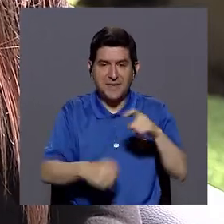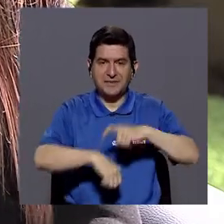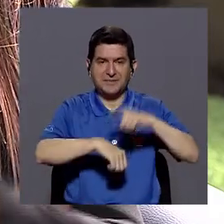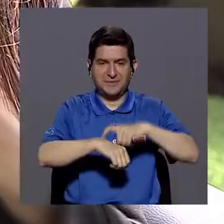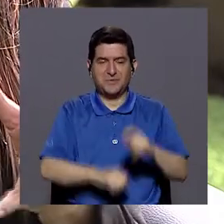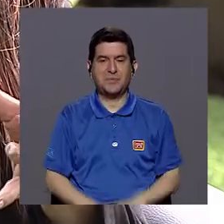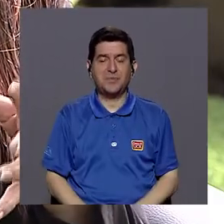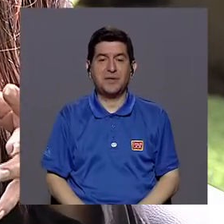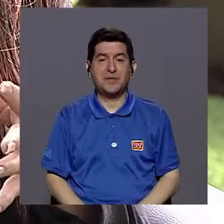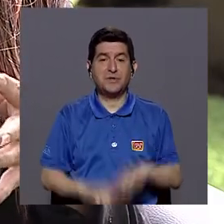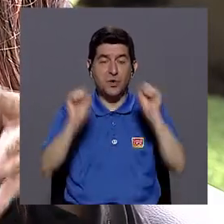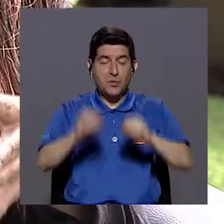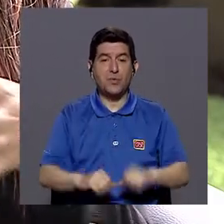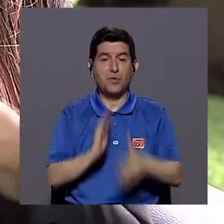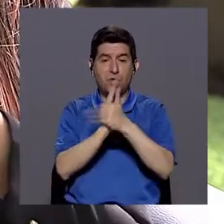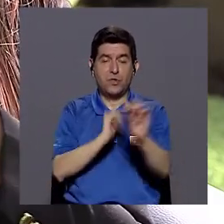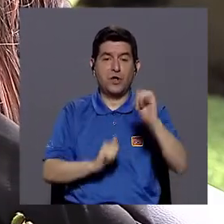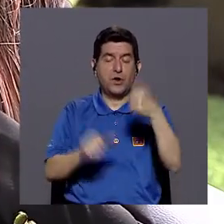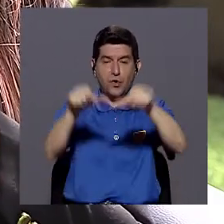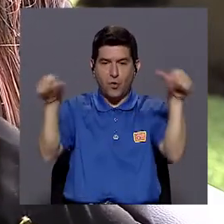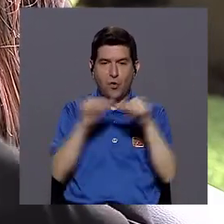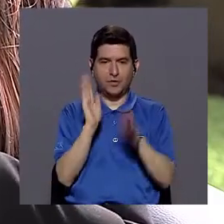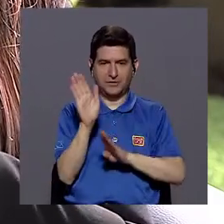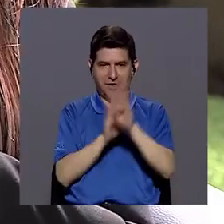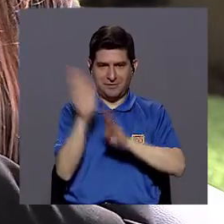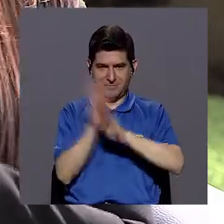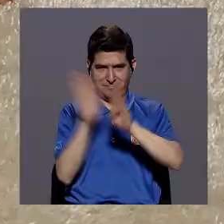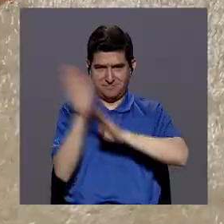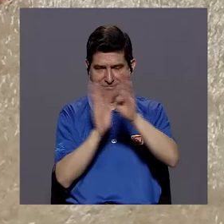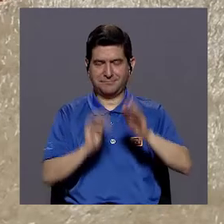posibilidad de potenciar otras áreas del desarrollo.